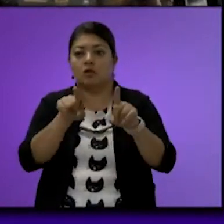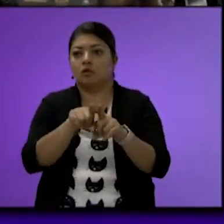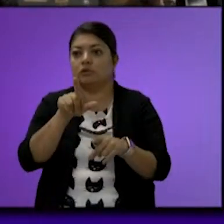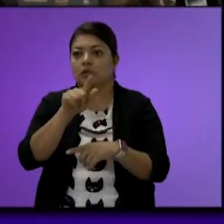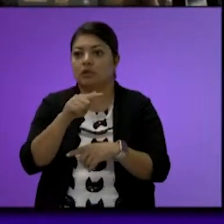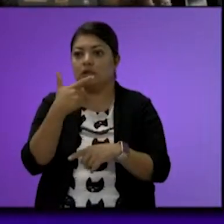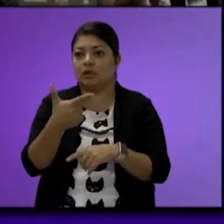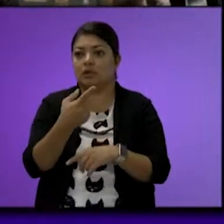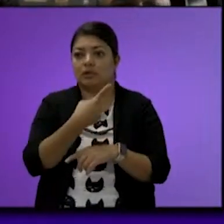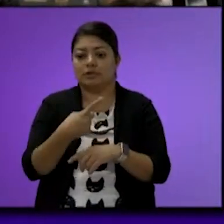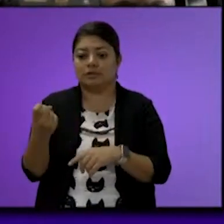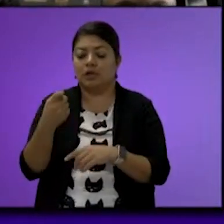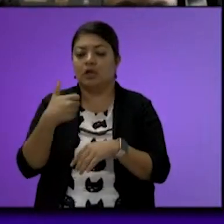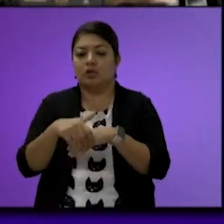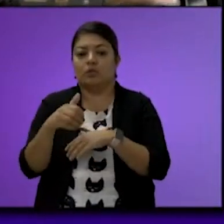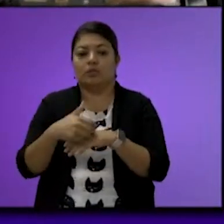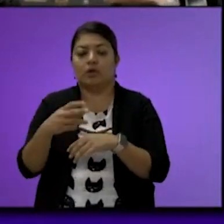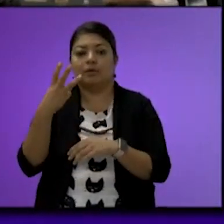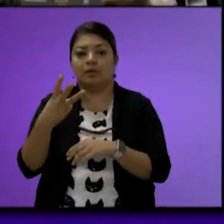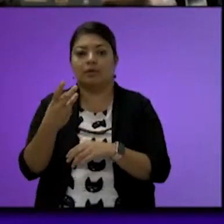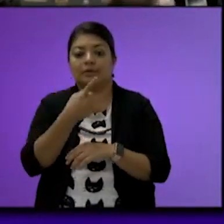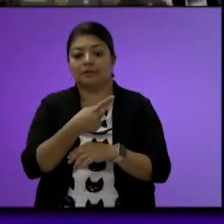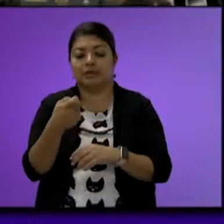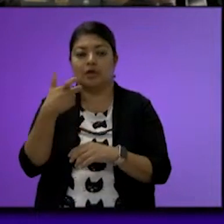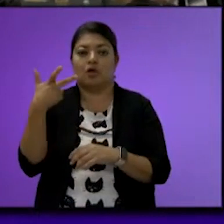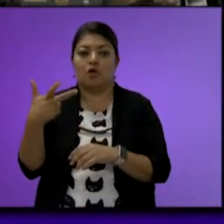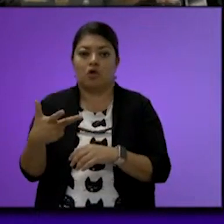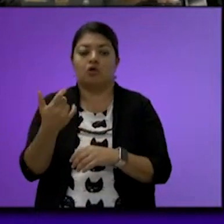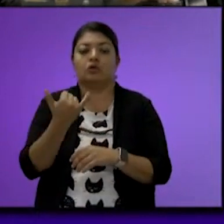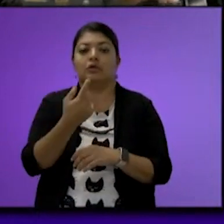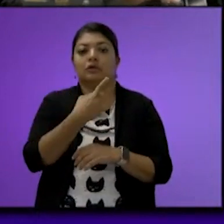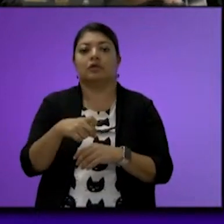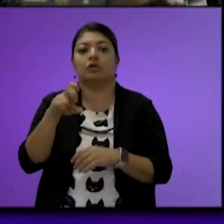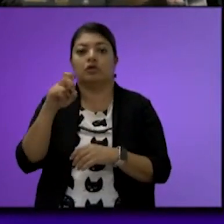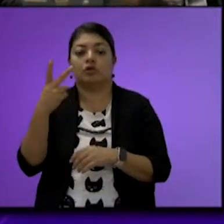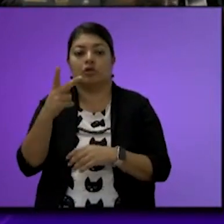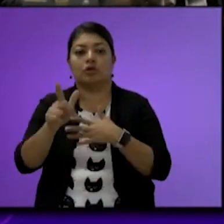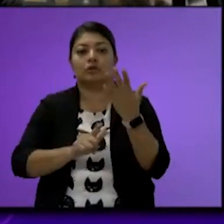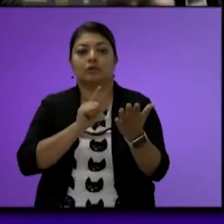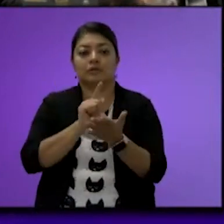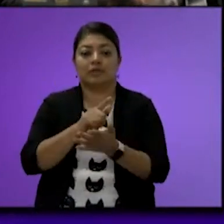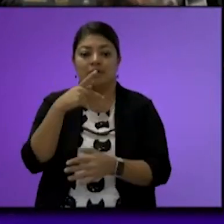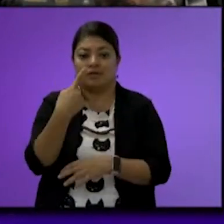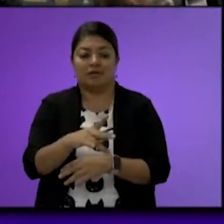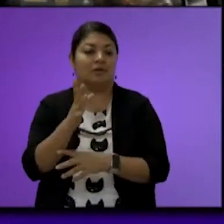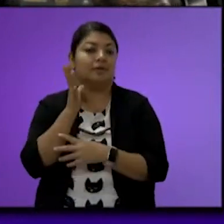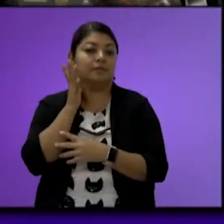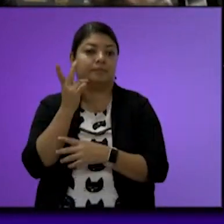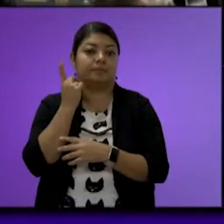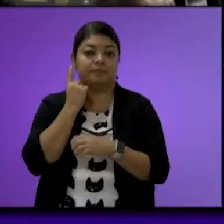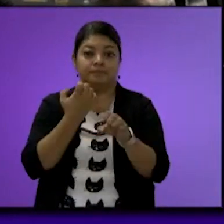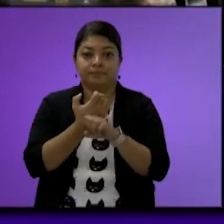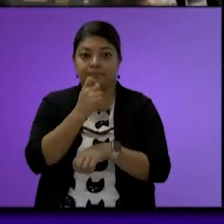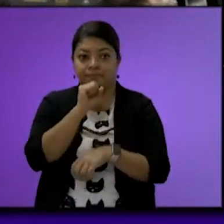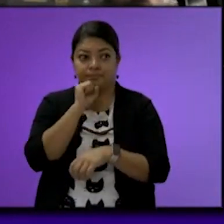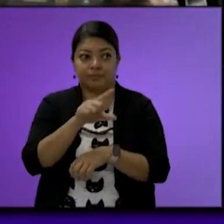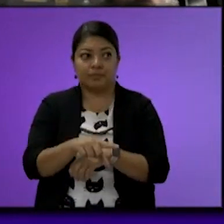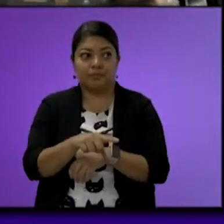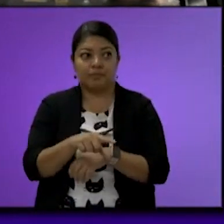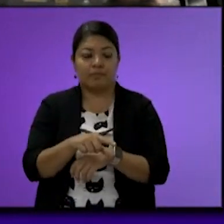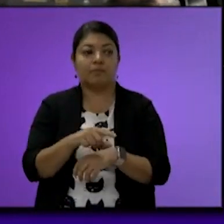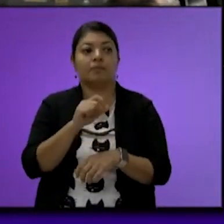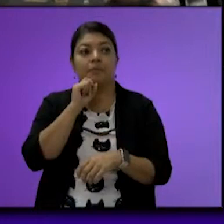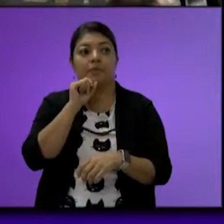100 numeral 3 108 y 132 de la ley orgánica del poder legislativo del estado de jalisco